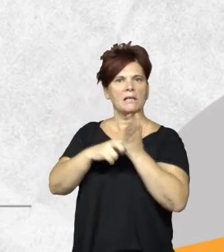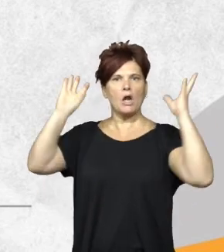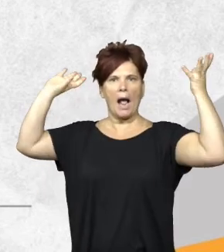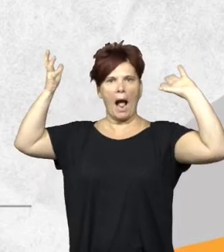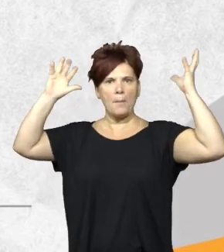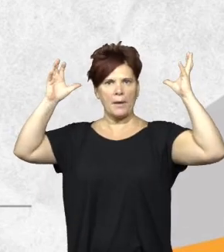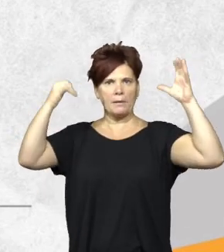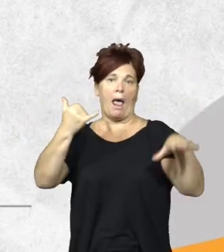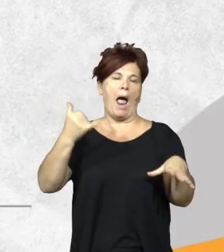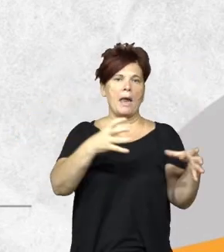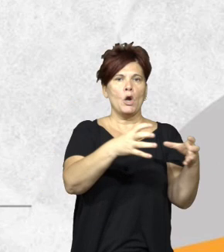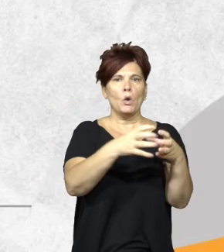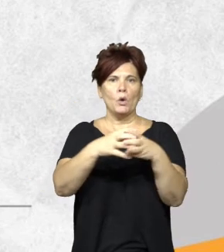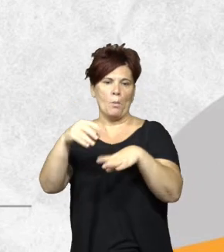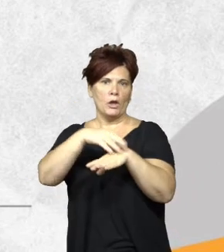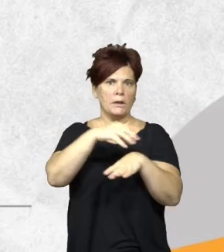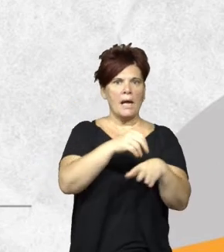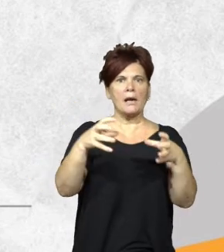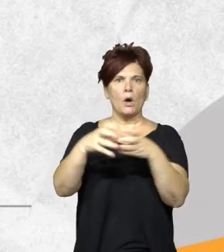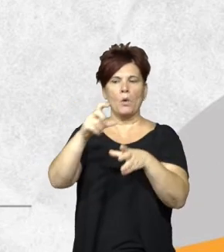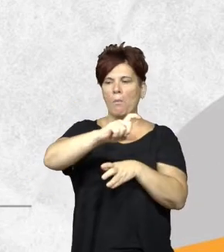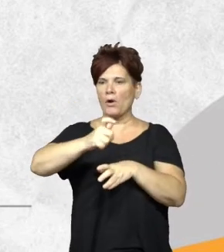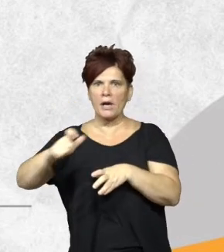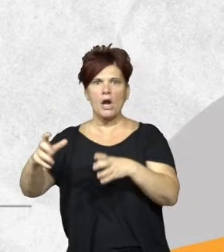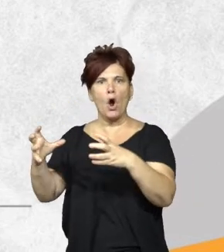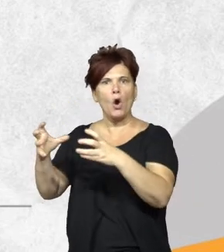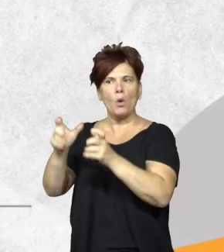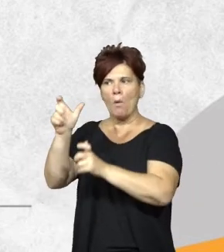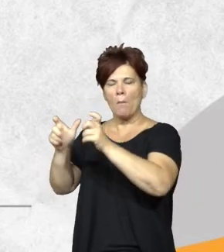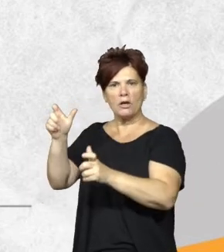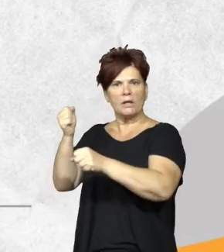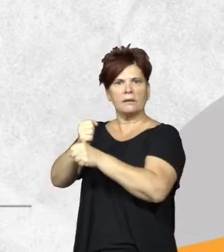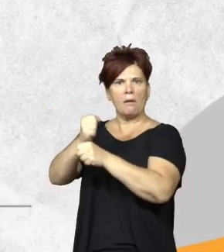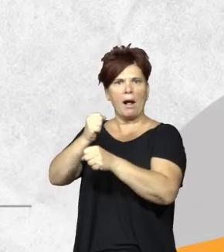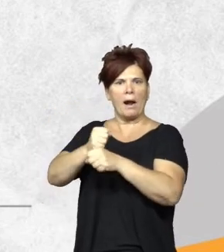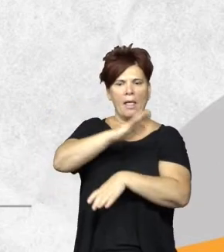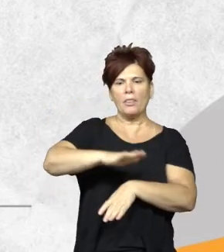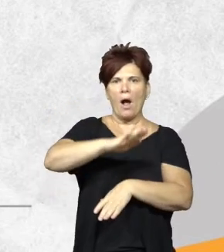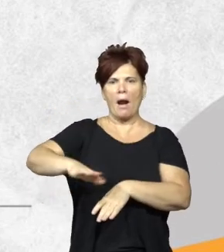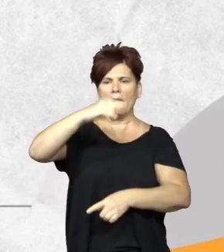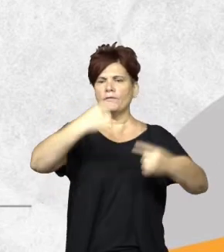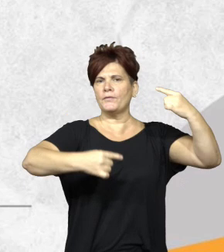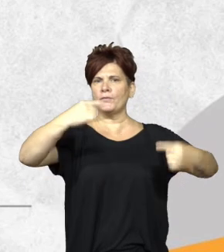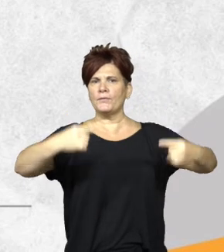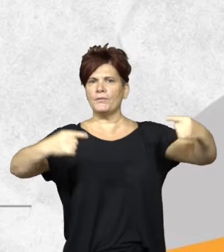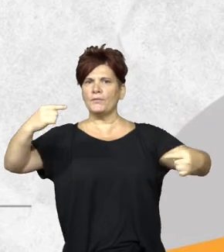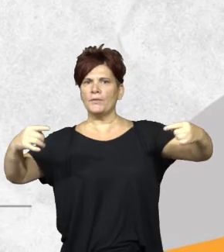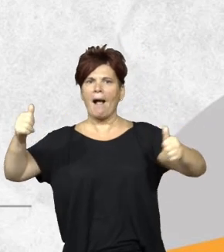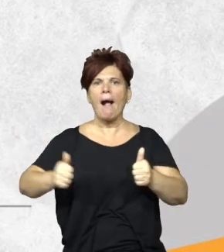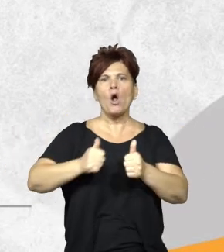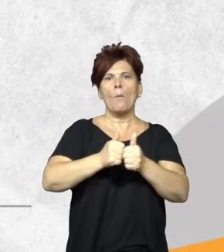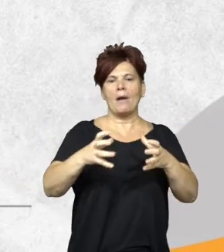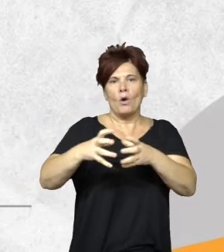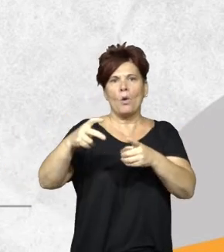que tenemos grupos por tierra tenemos grupos en los ríos tenemos grupos trabajando en distintos lugares y acompañando los equipos